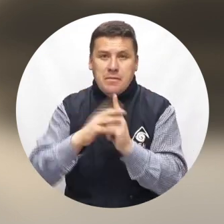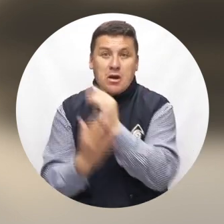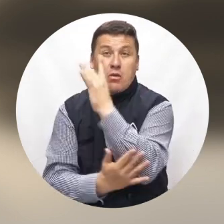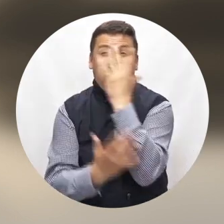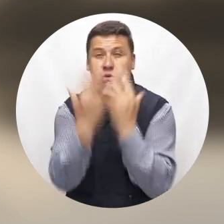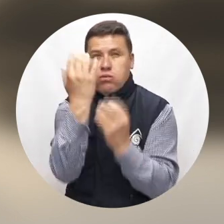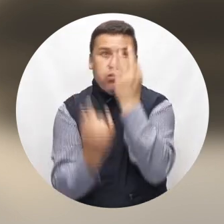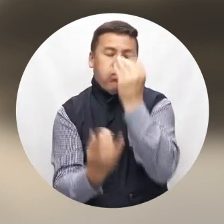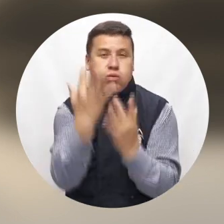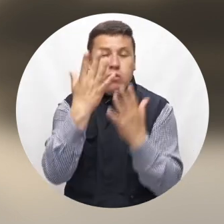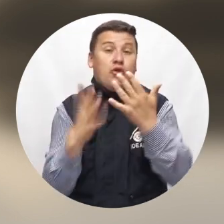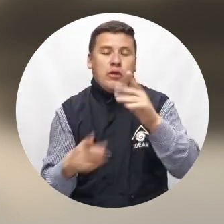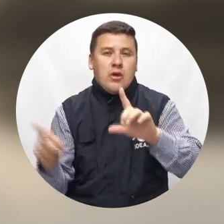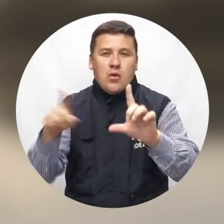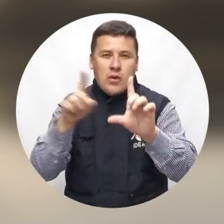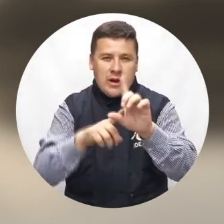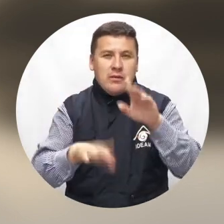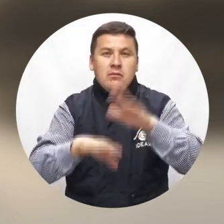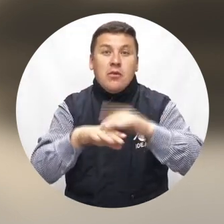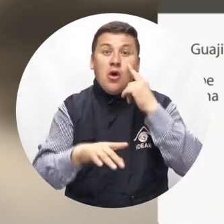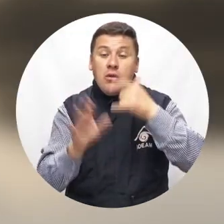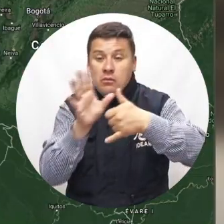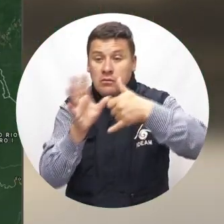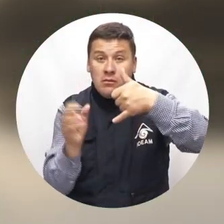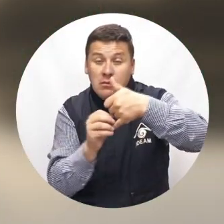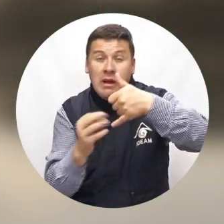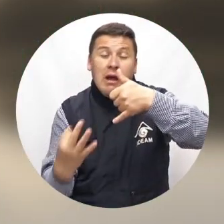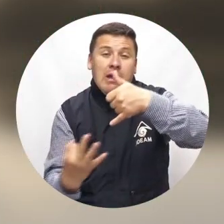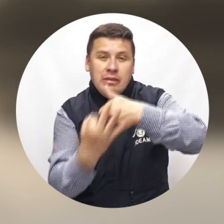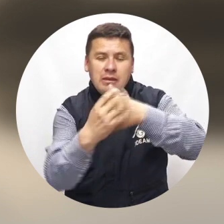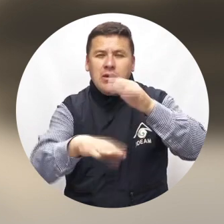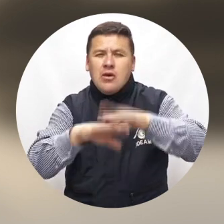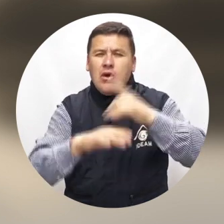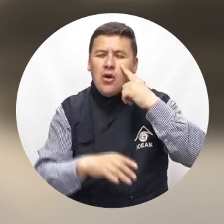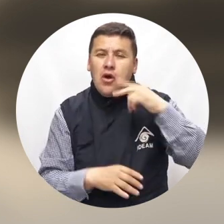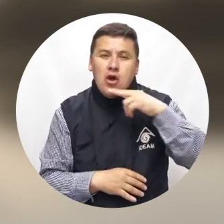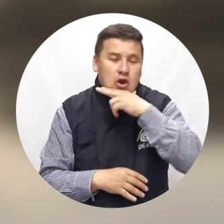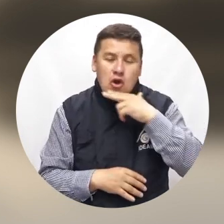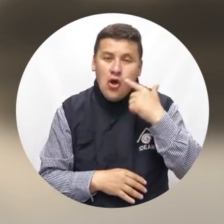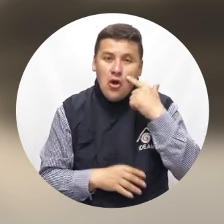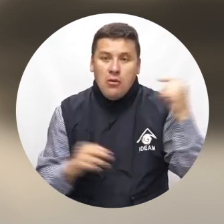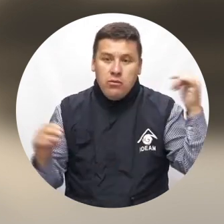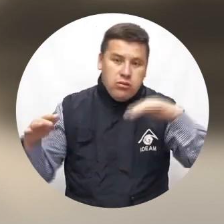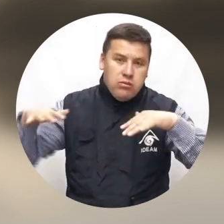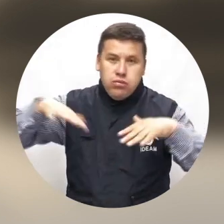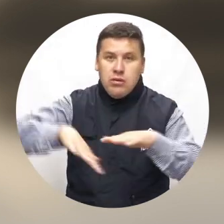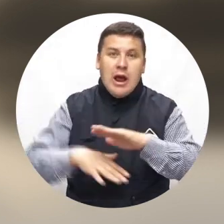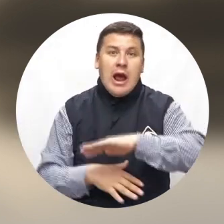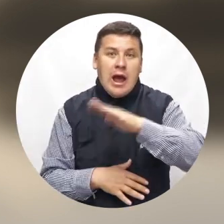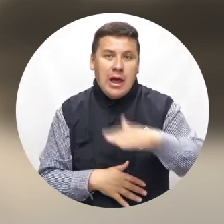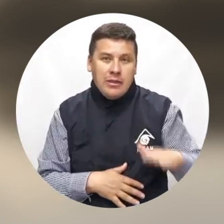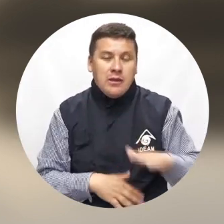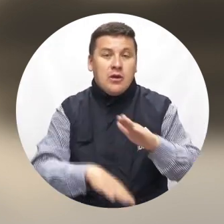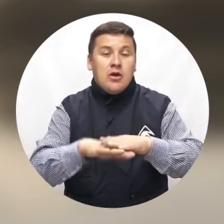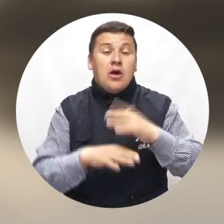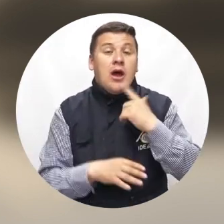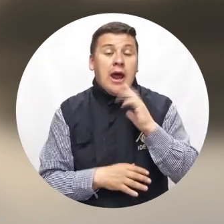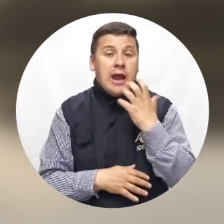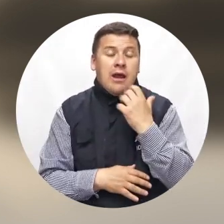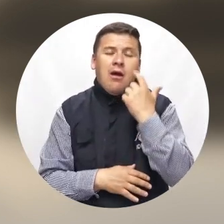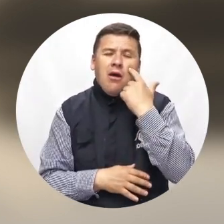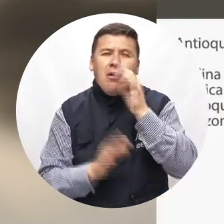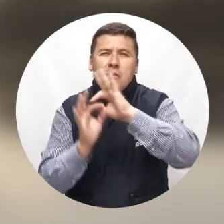Cauca, Guaviare, Casanare. Alerta roja por incendios en La Guajira. Alerta naranja en las regiones Caribe y Andina.